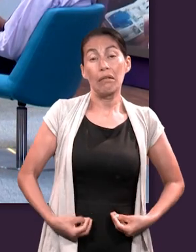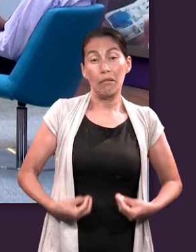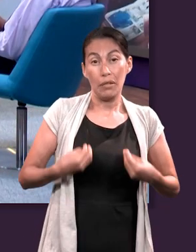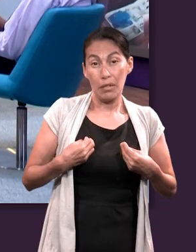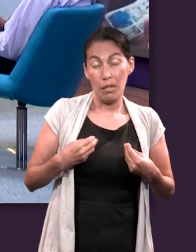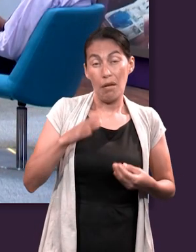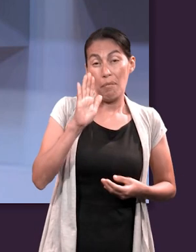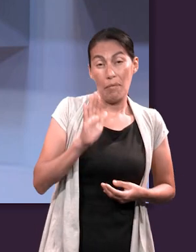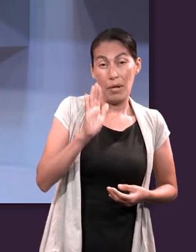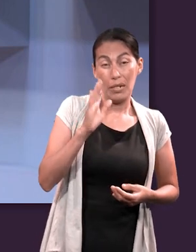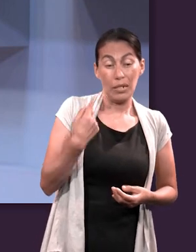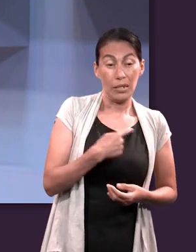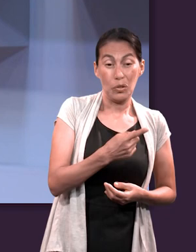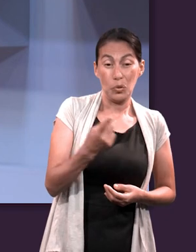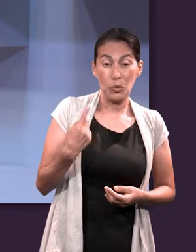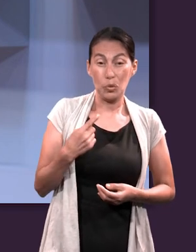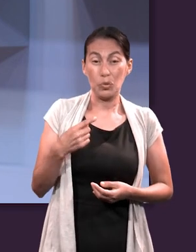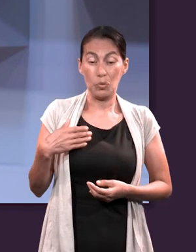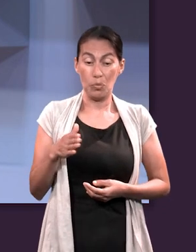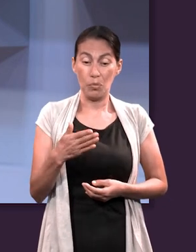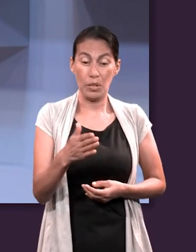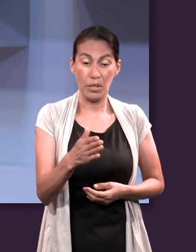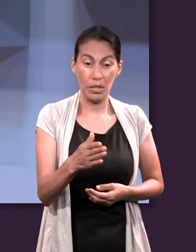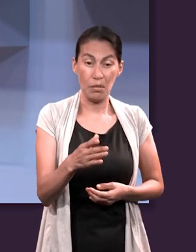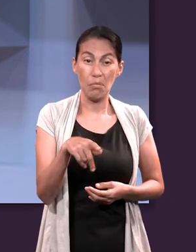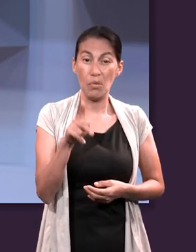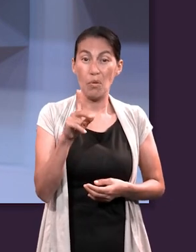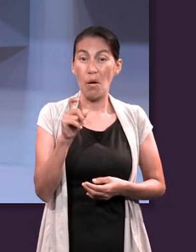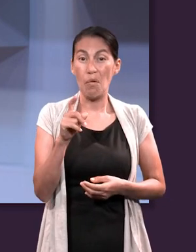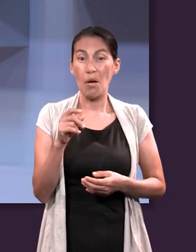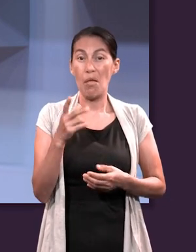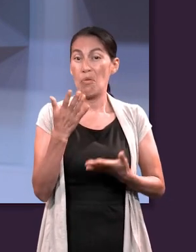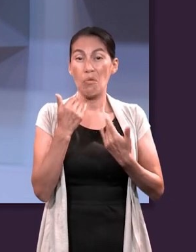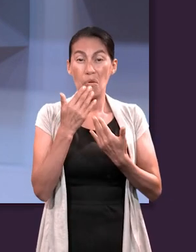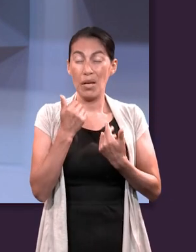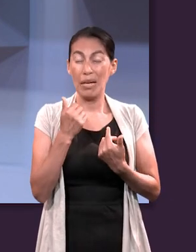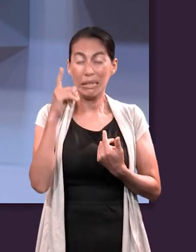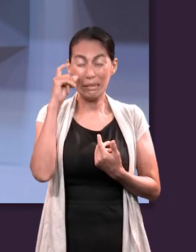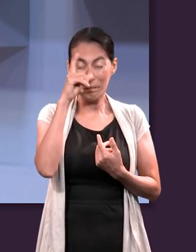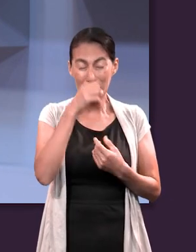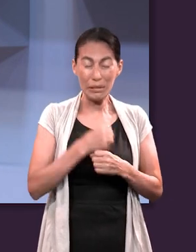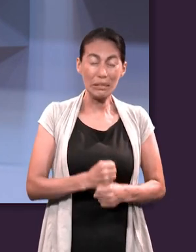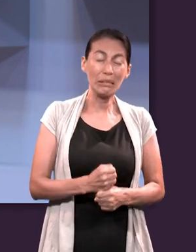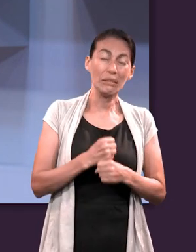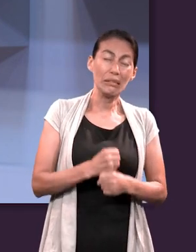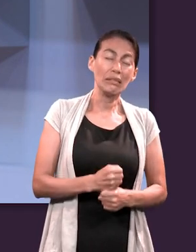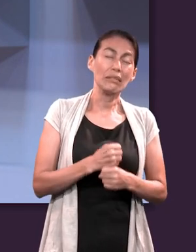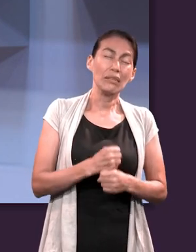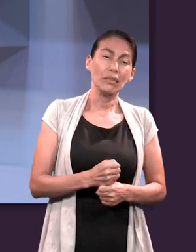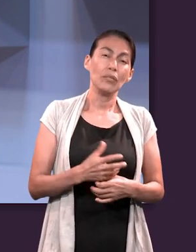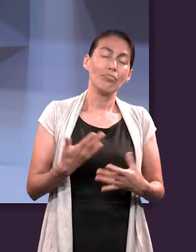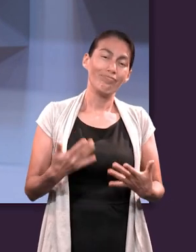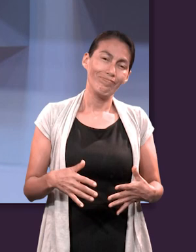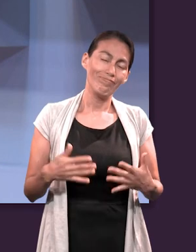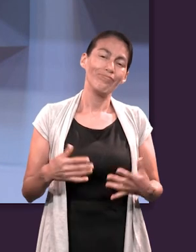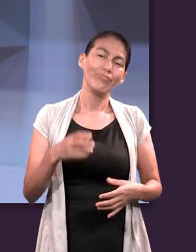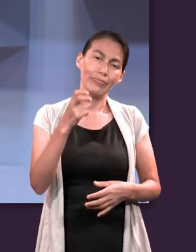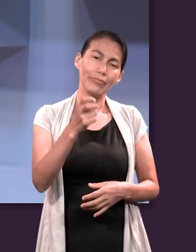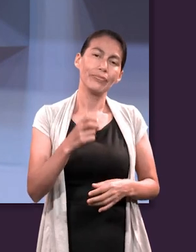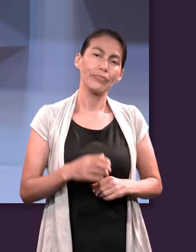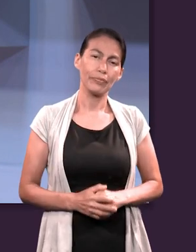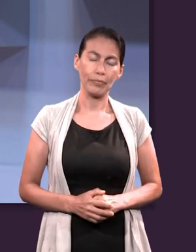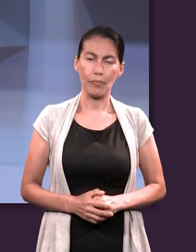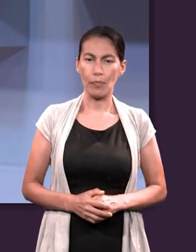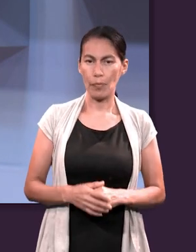vida aquí es como si fuéramos unos peces fuera del agua. Y ahora, ¿podrían responder cada